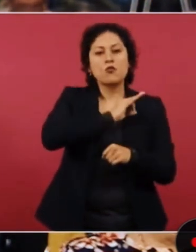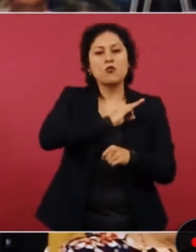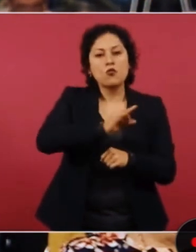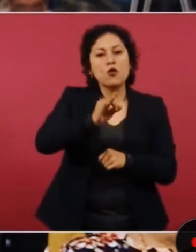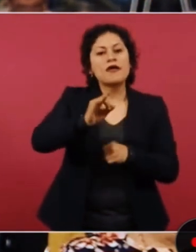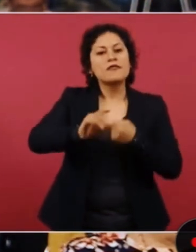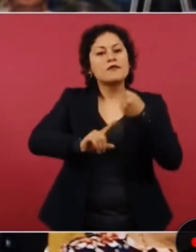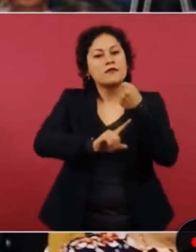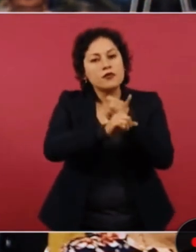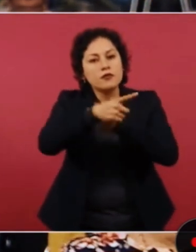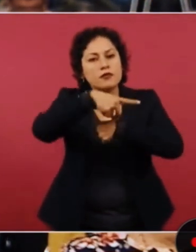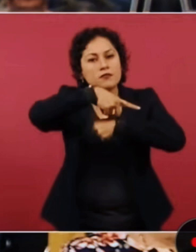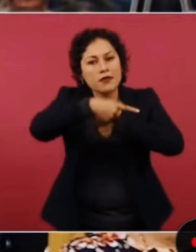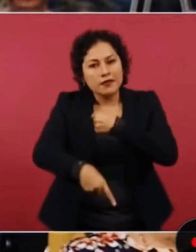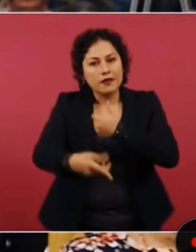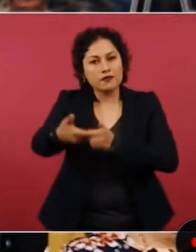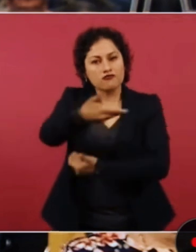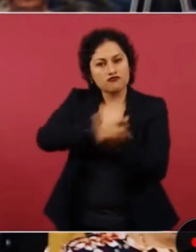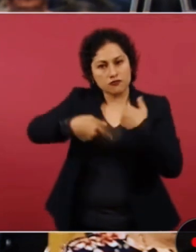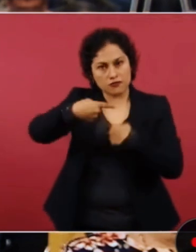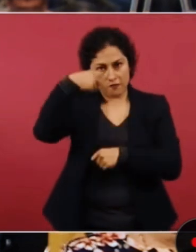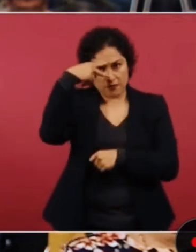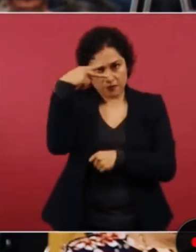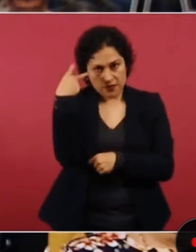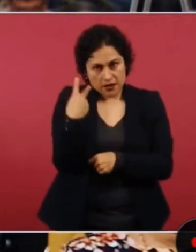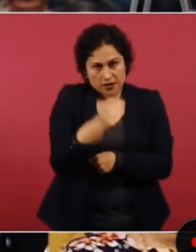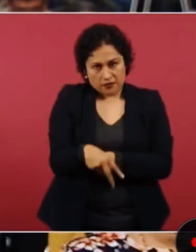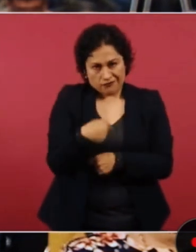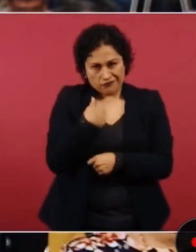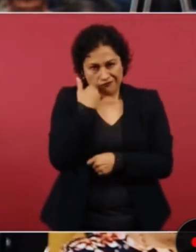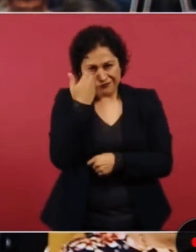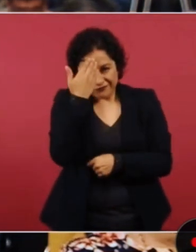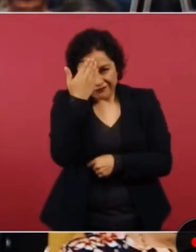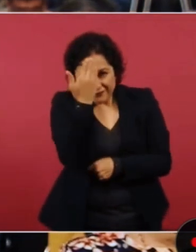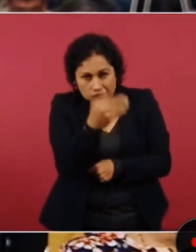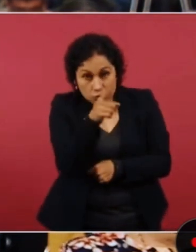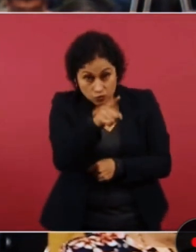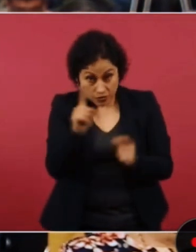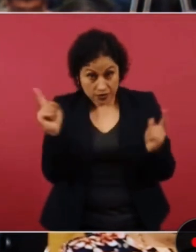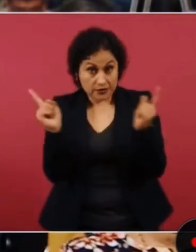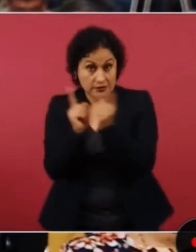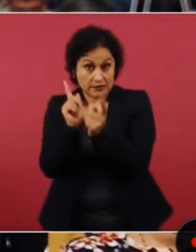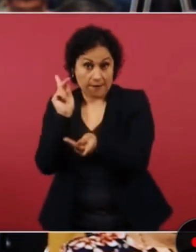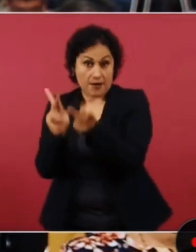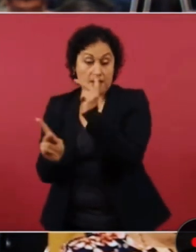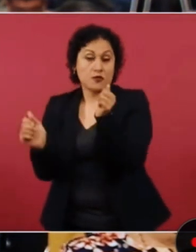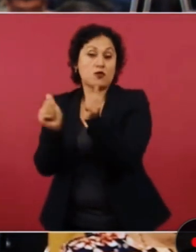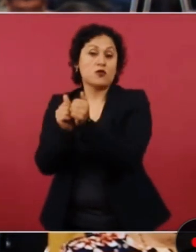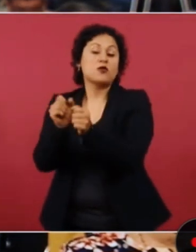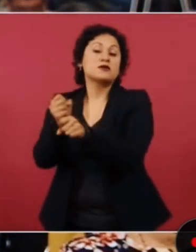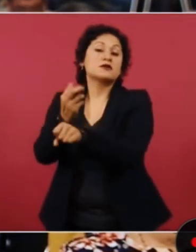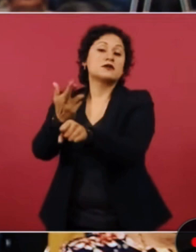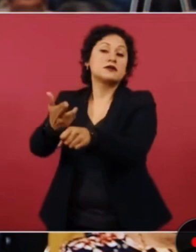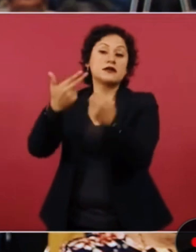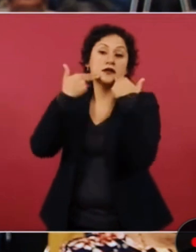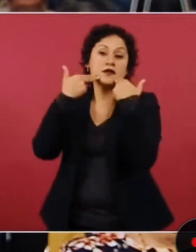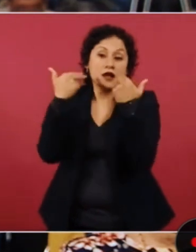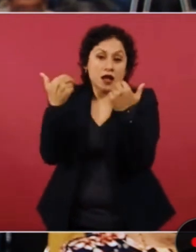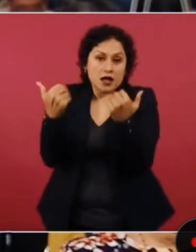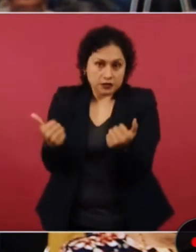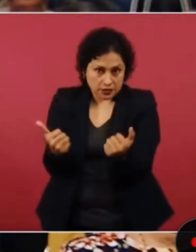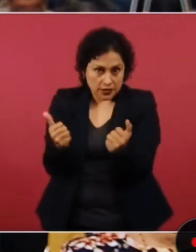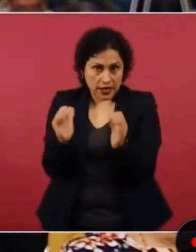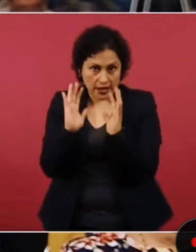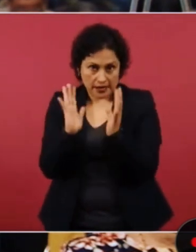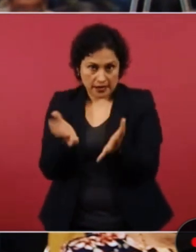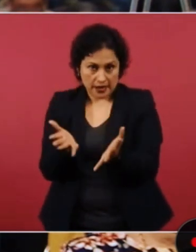presidente, conocer precisamente si usted ha platicado esto con el secretario de Hacienda y cuál es su opinión de que el peso se